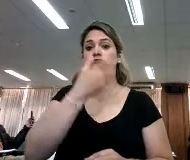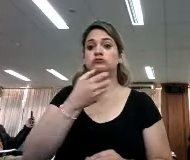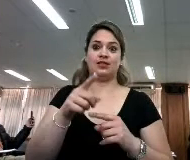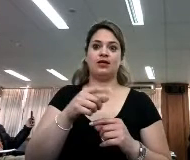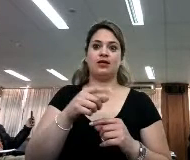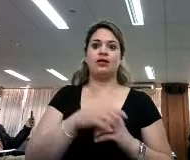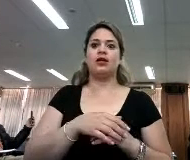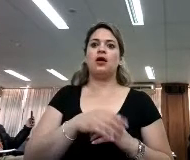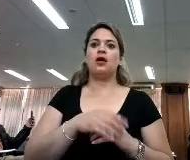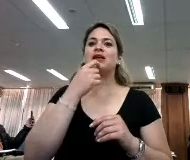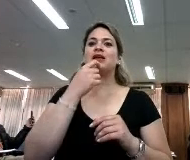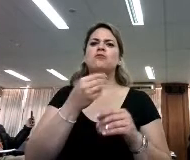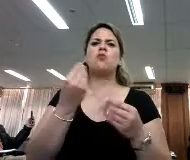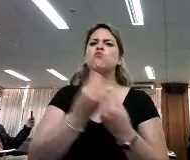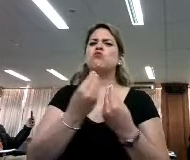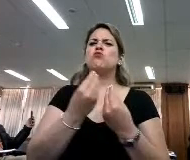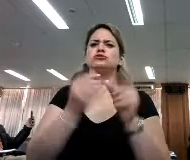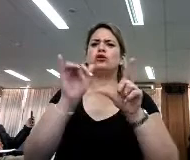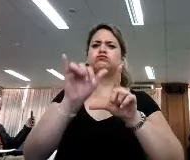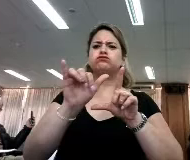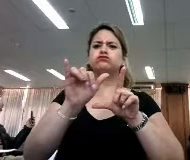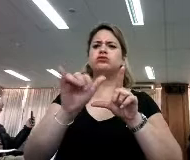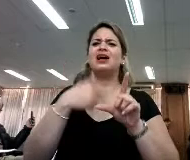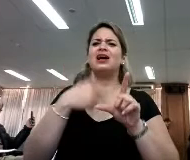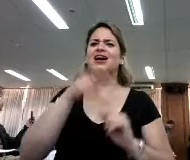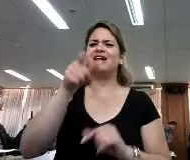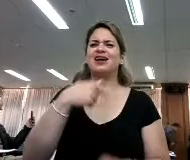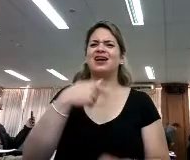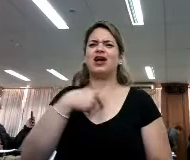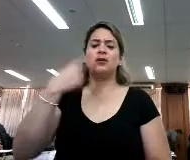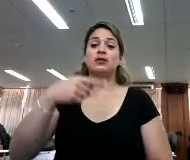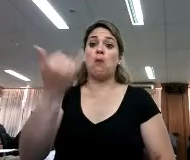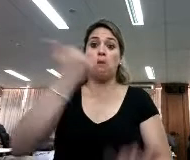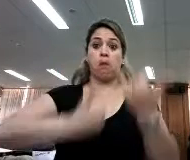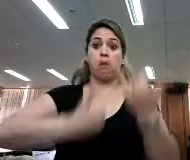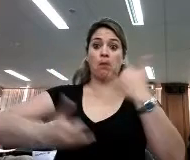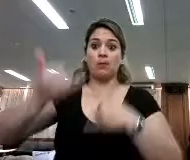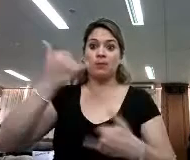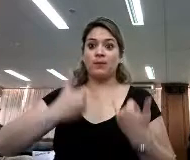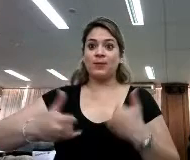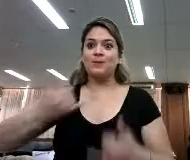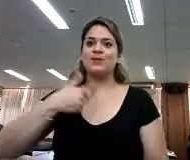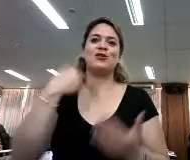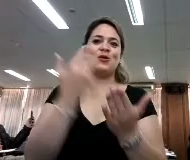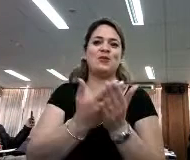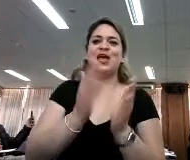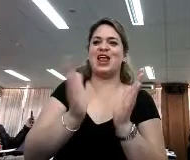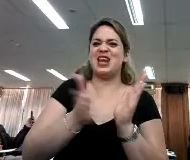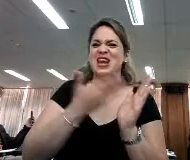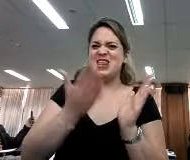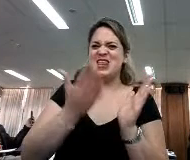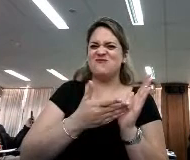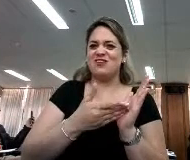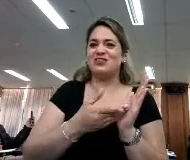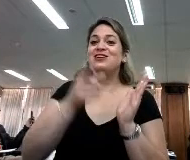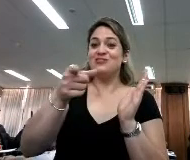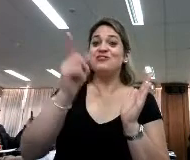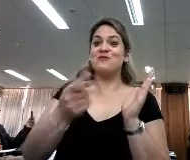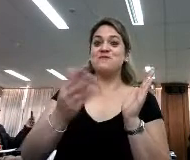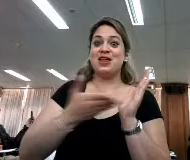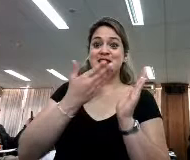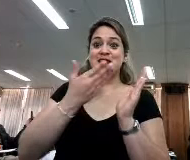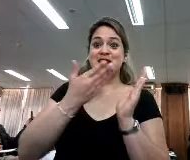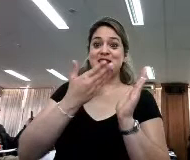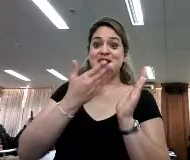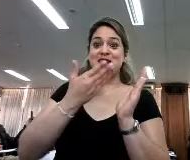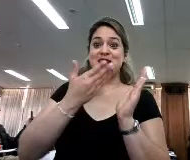booktubers? Estamos viéndolos y estamos escuchando lo que nos dicen, lo que nos hablan, nos recomiendan libros, ellos mismos terminan leyendo libros, pero